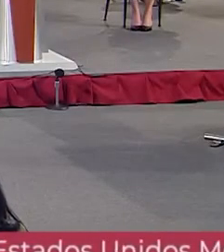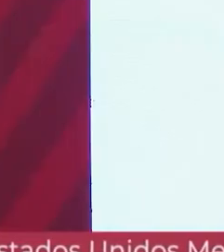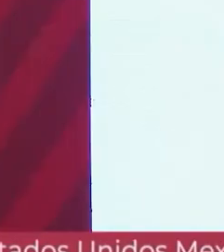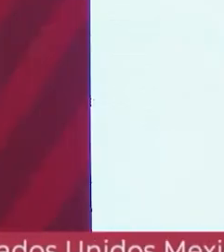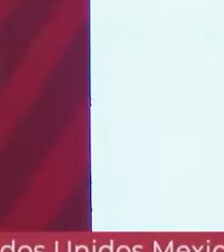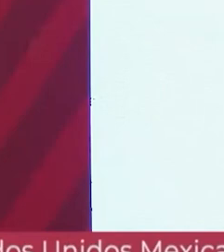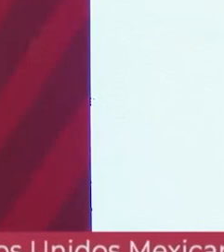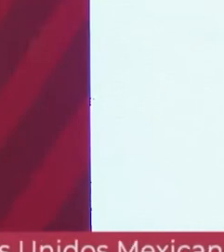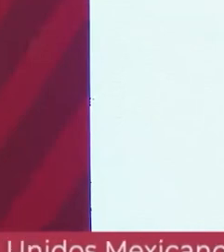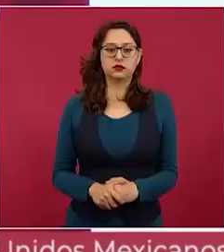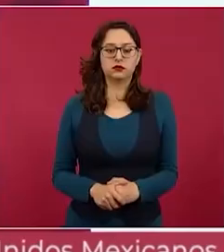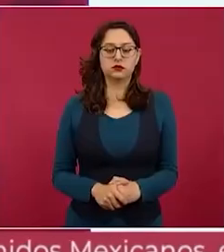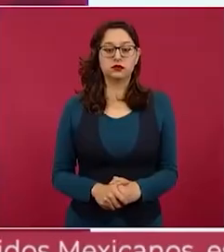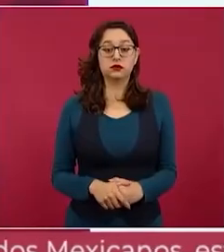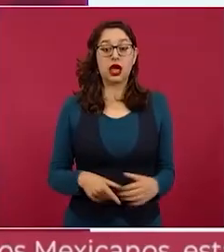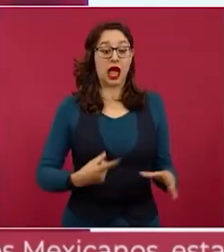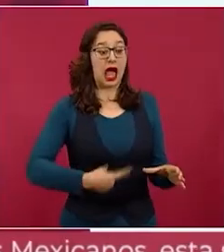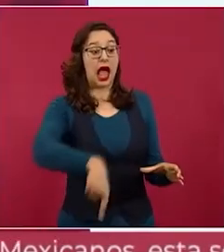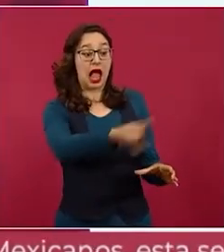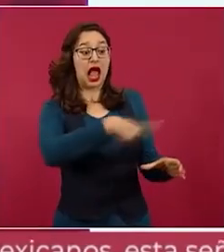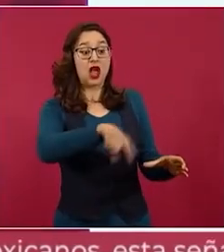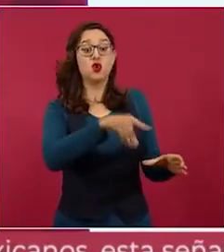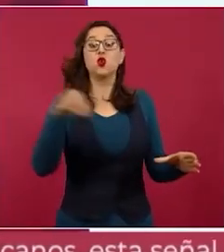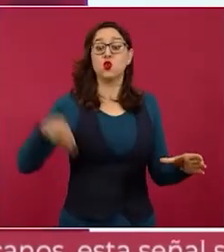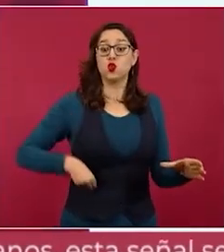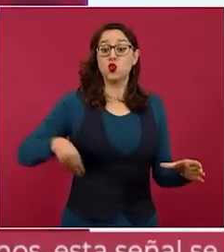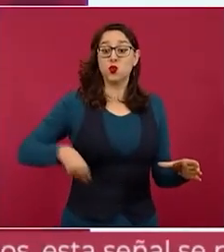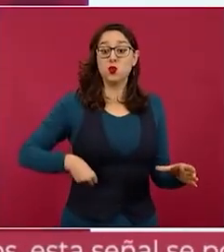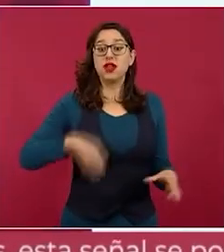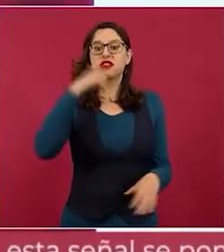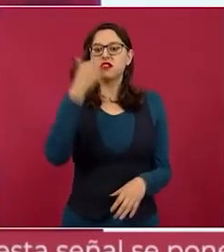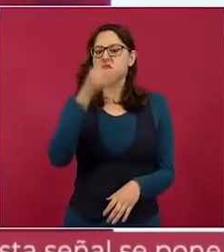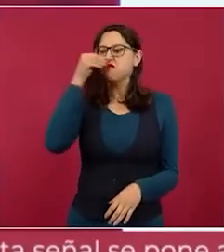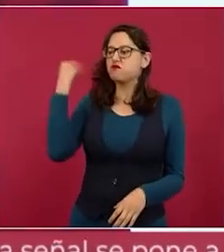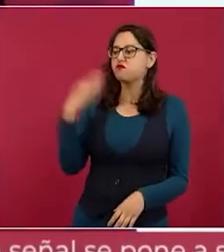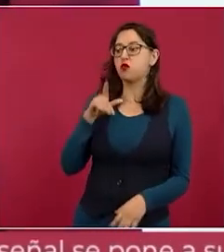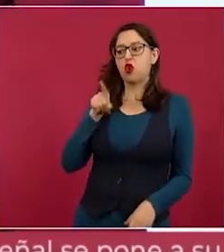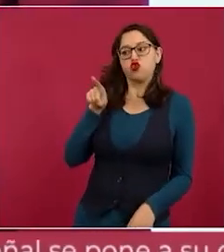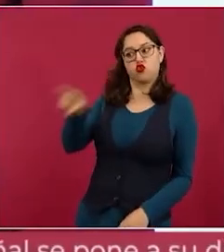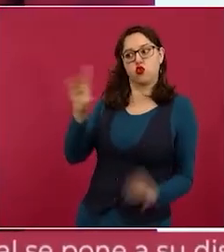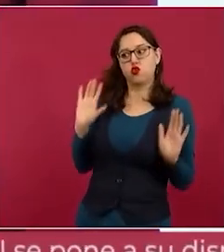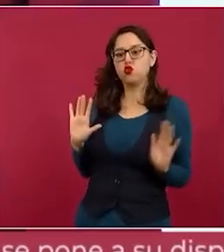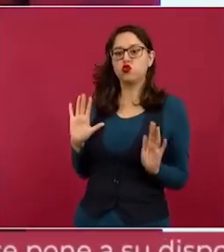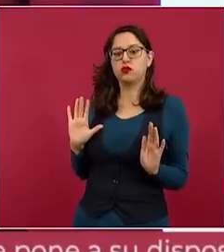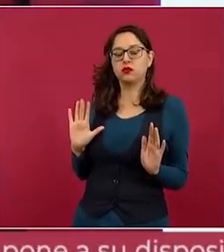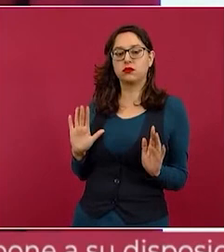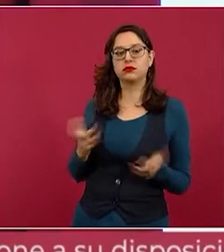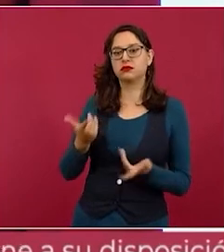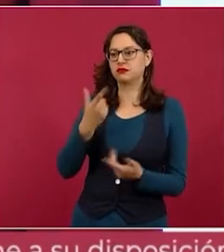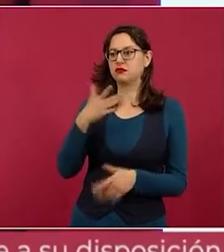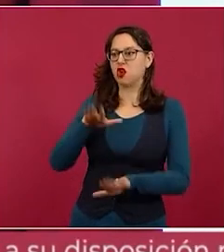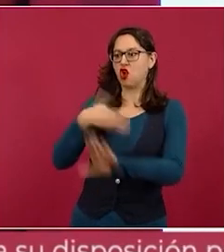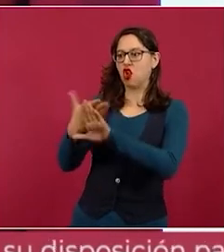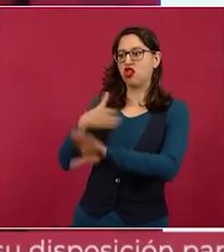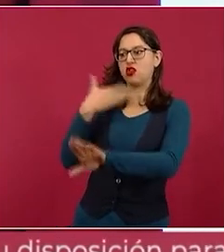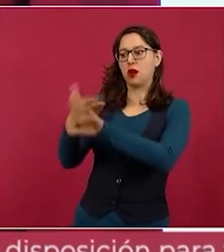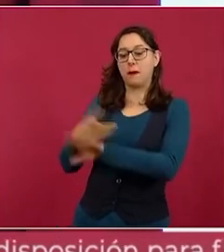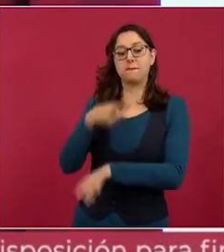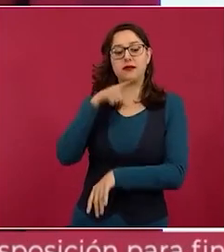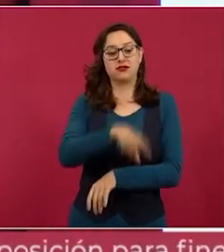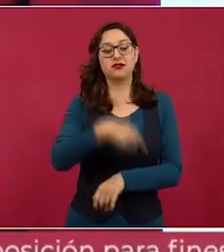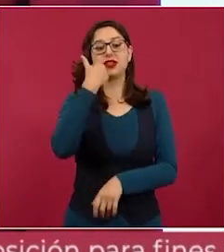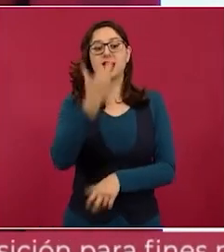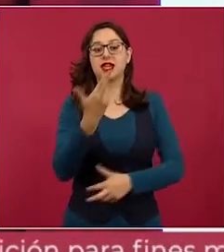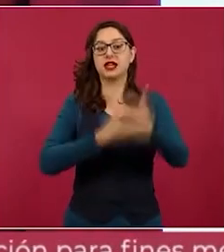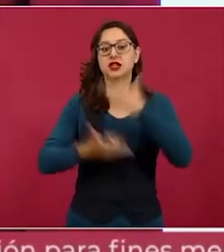causaron y apuestan a desprestigiarte para regresar por sus fueros